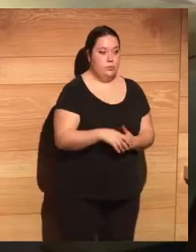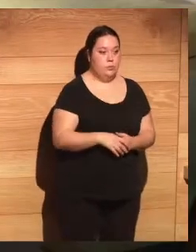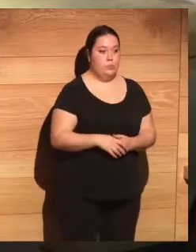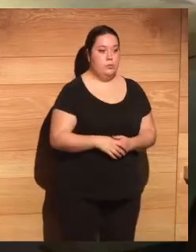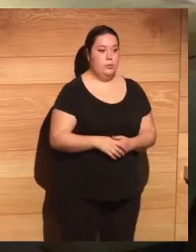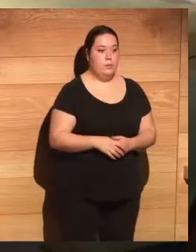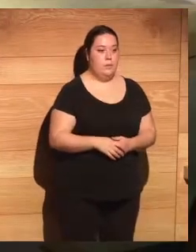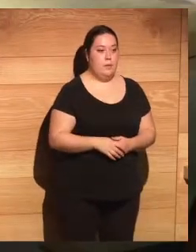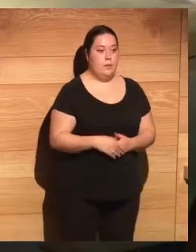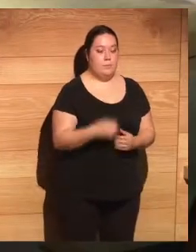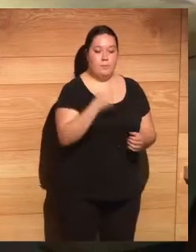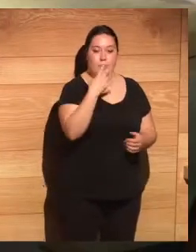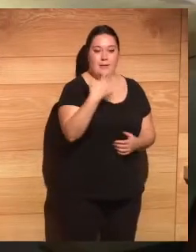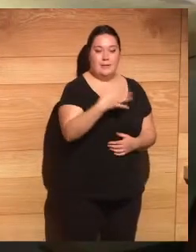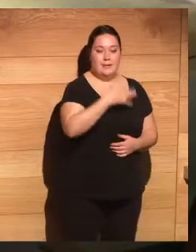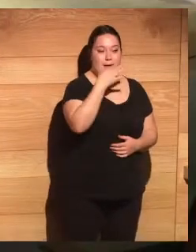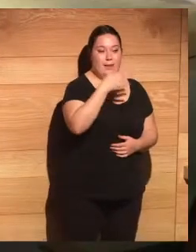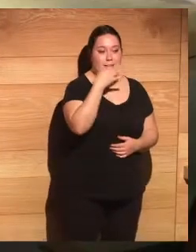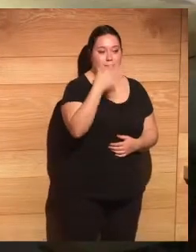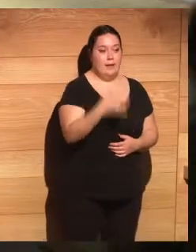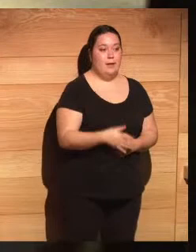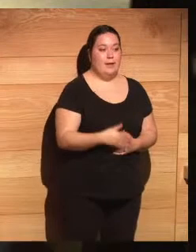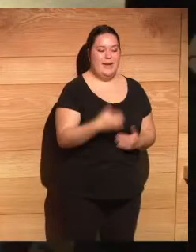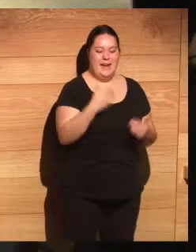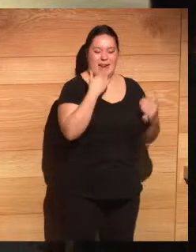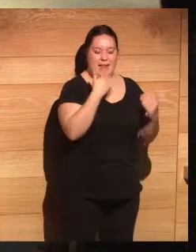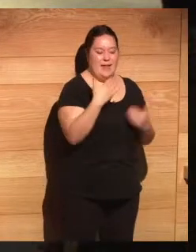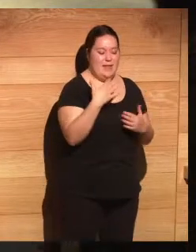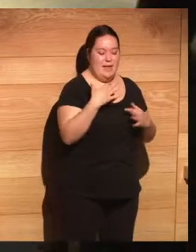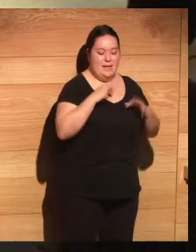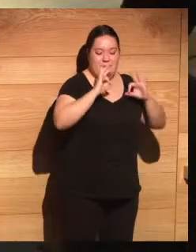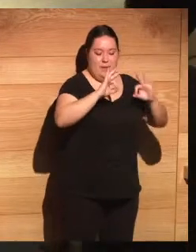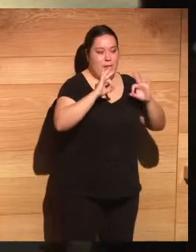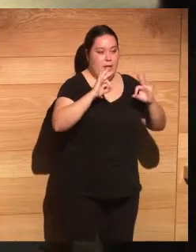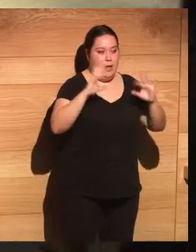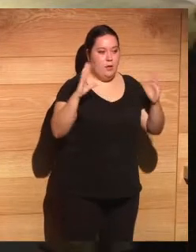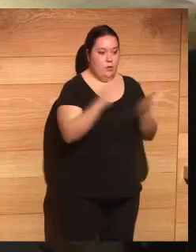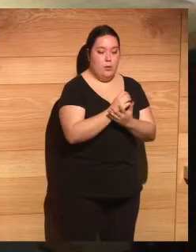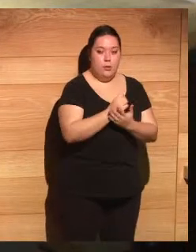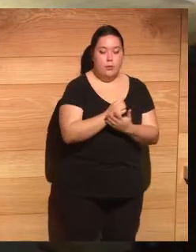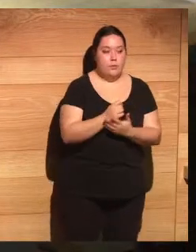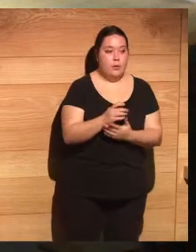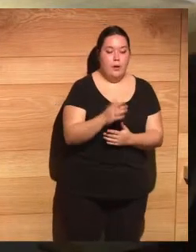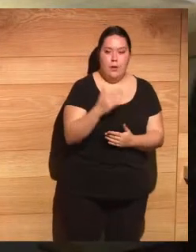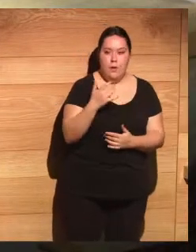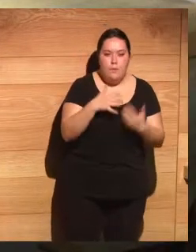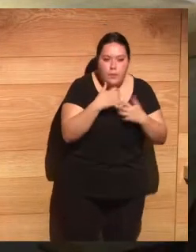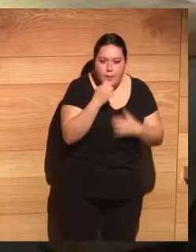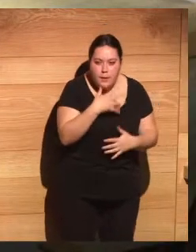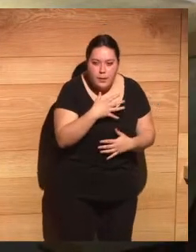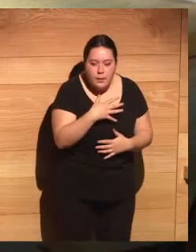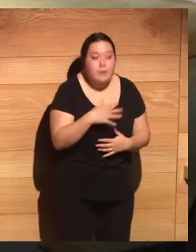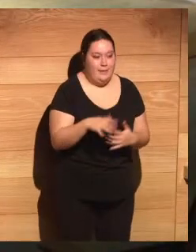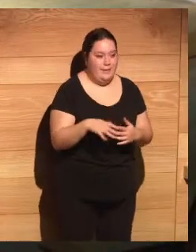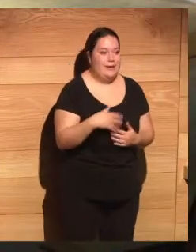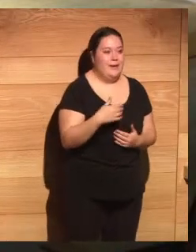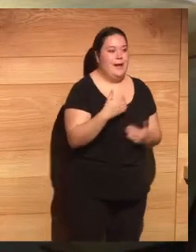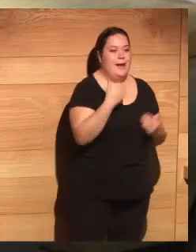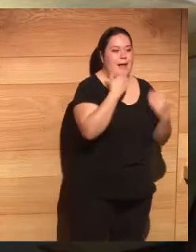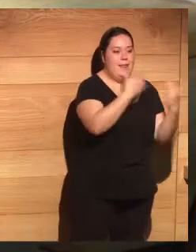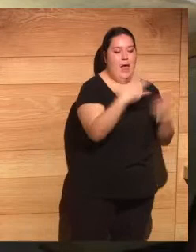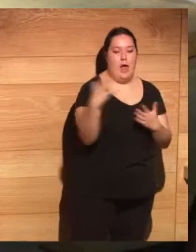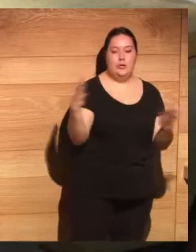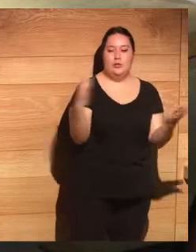claro que sí gracias buenas tardes gracias muy especiales a todos funciona verdad gracias muy especiales a todos